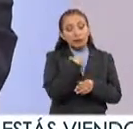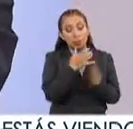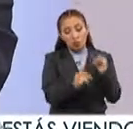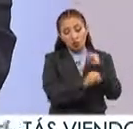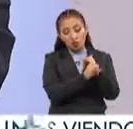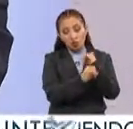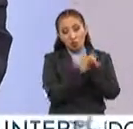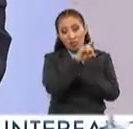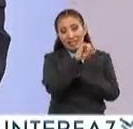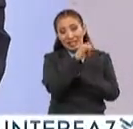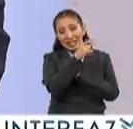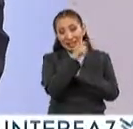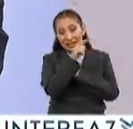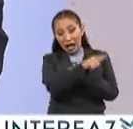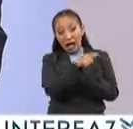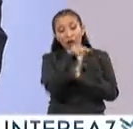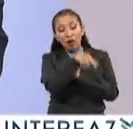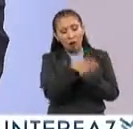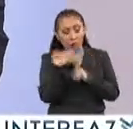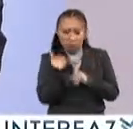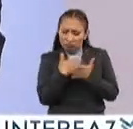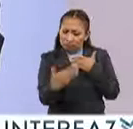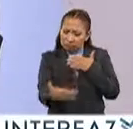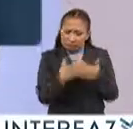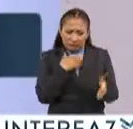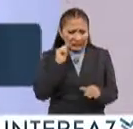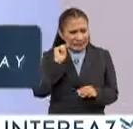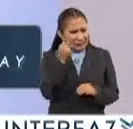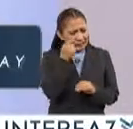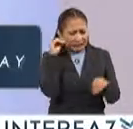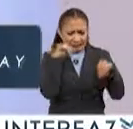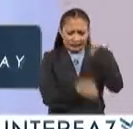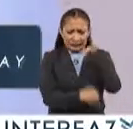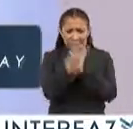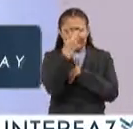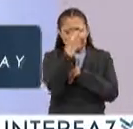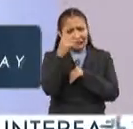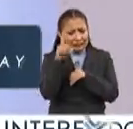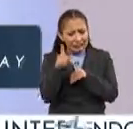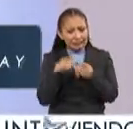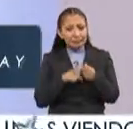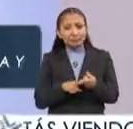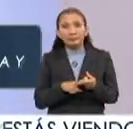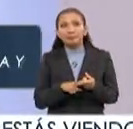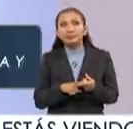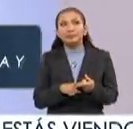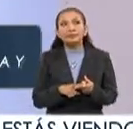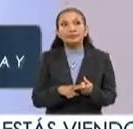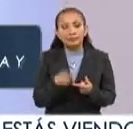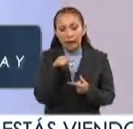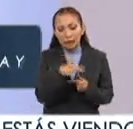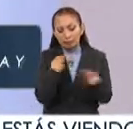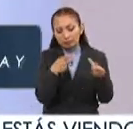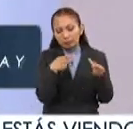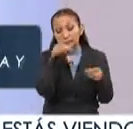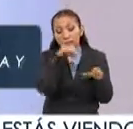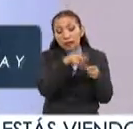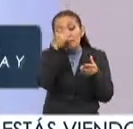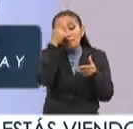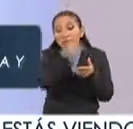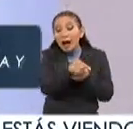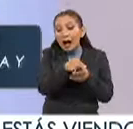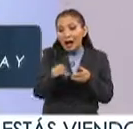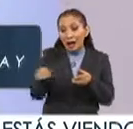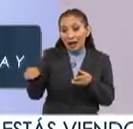plataforma digital con los mayores avances en tecnología 3D que desarrollamos para que